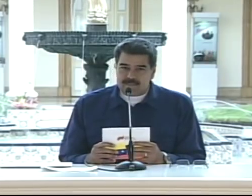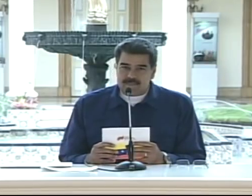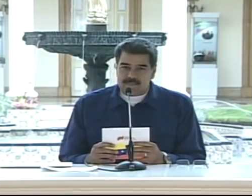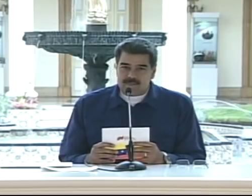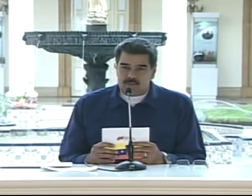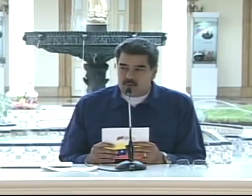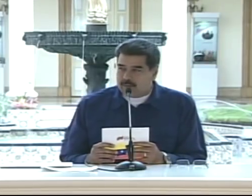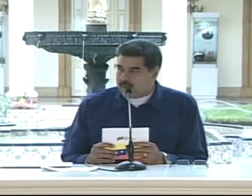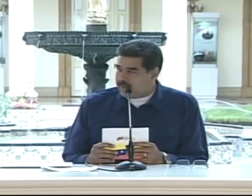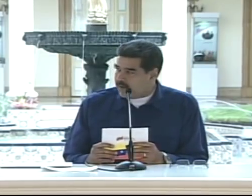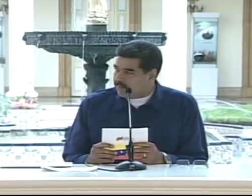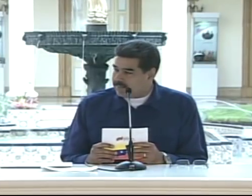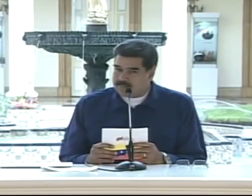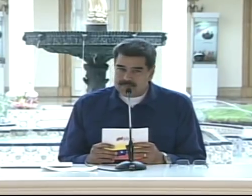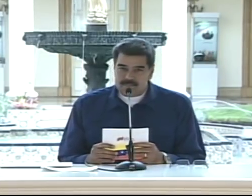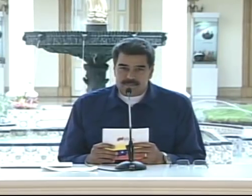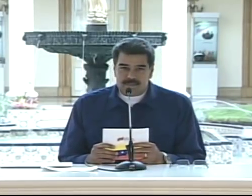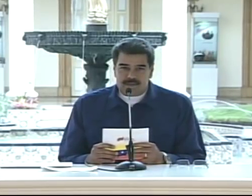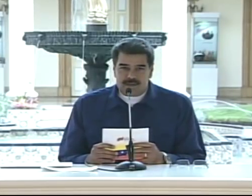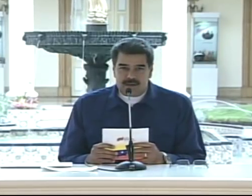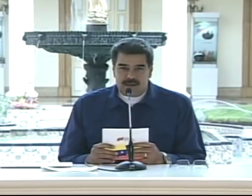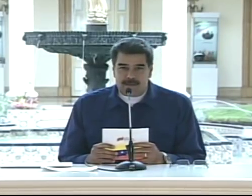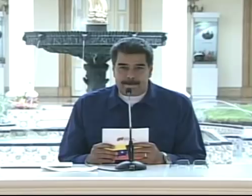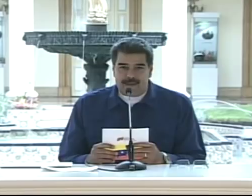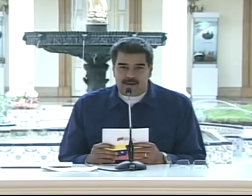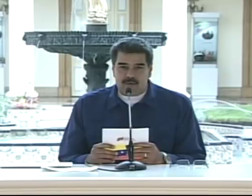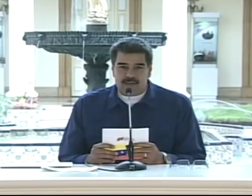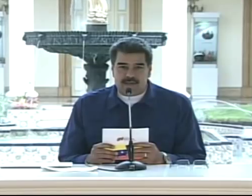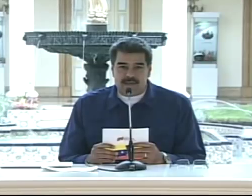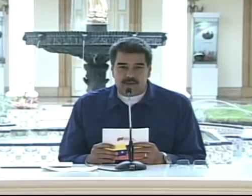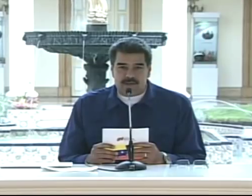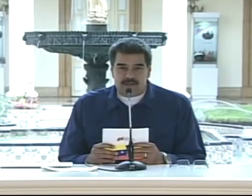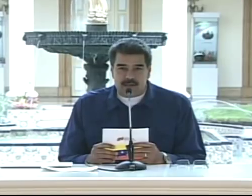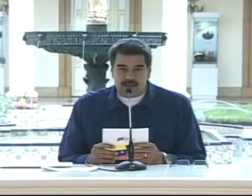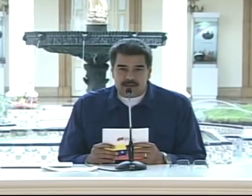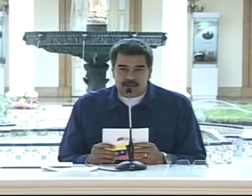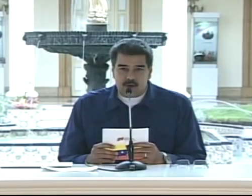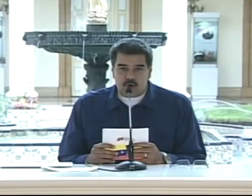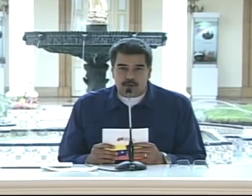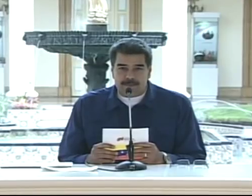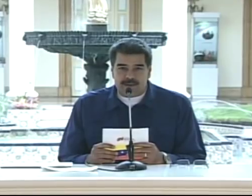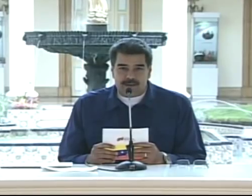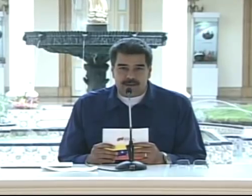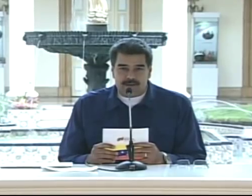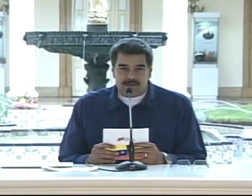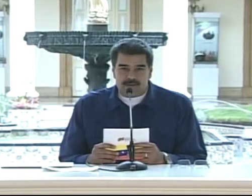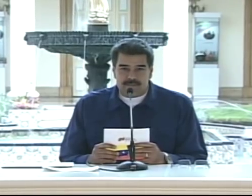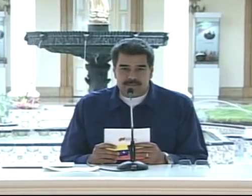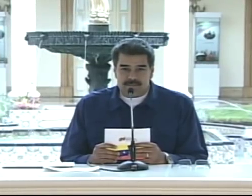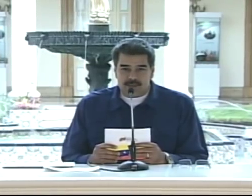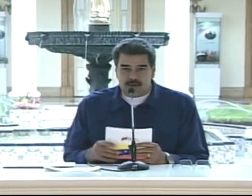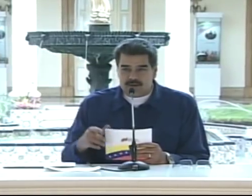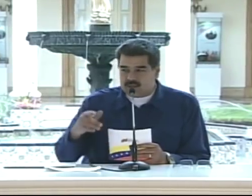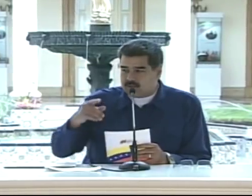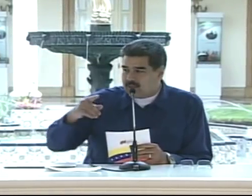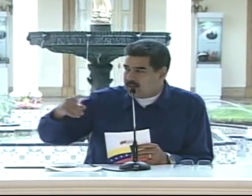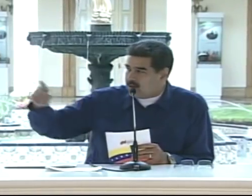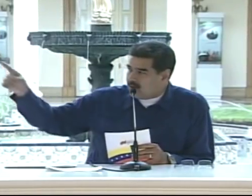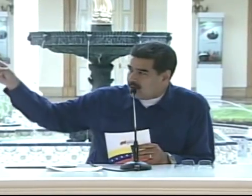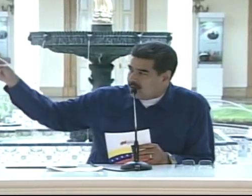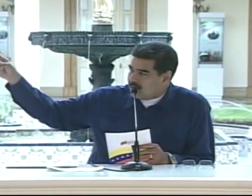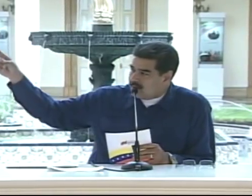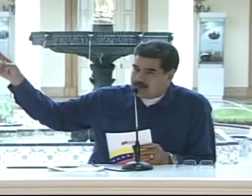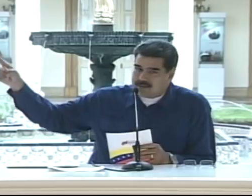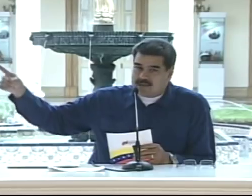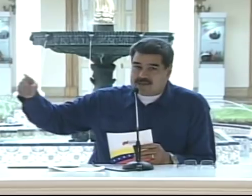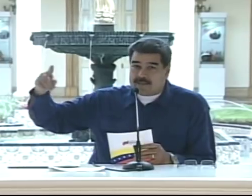Martes 9 de abril, el paro es un éxito, decían los golpistas de entonces, y continuidad